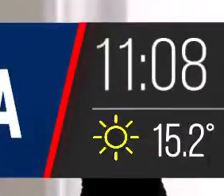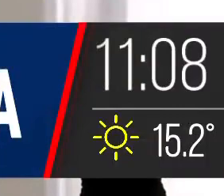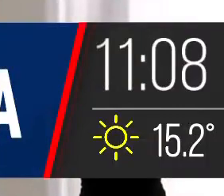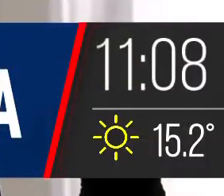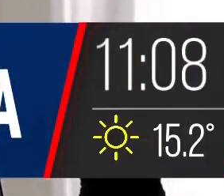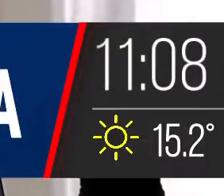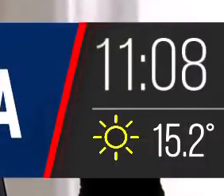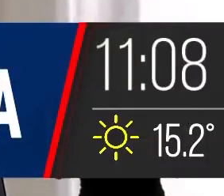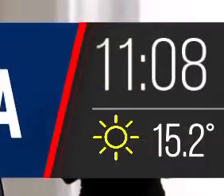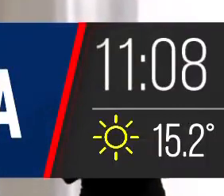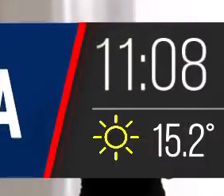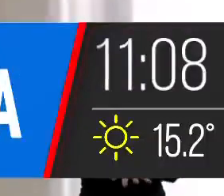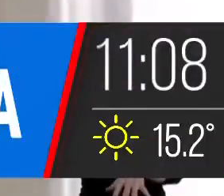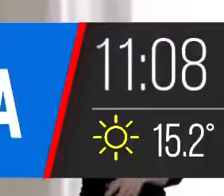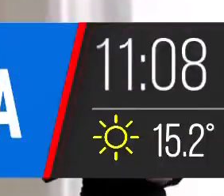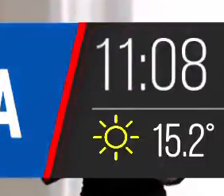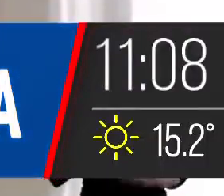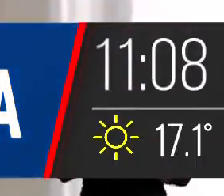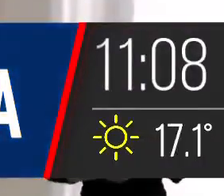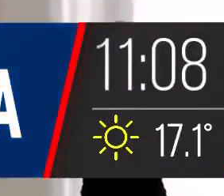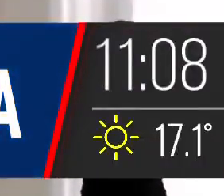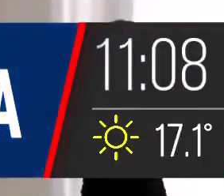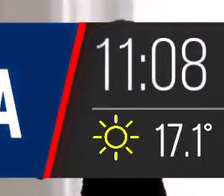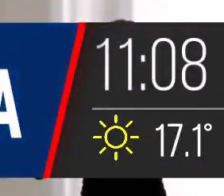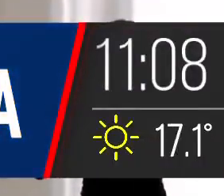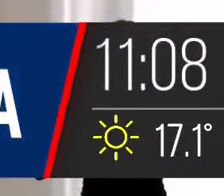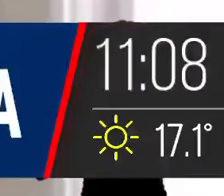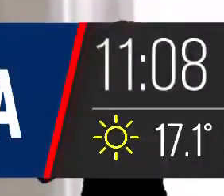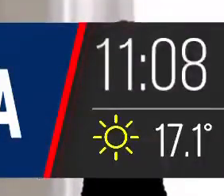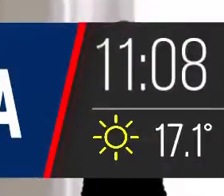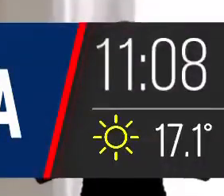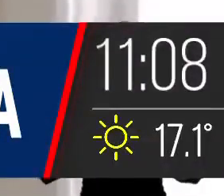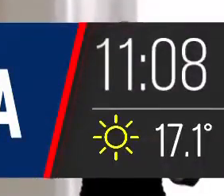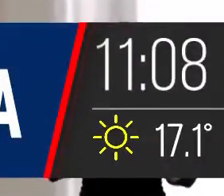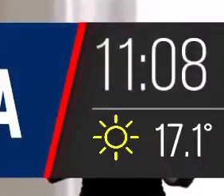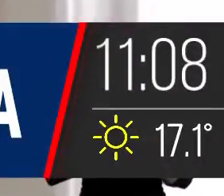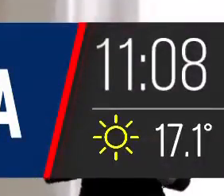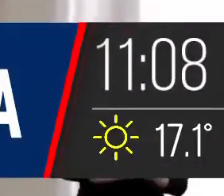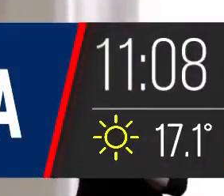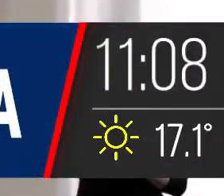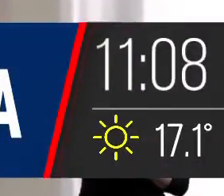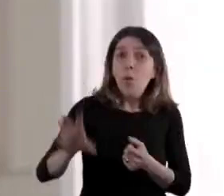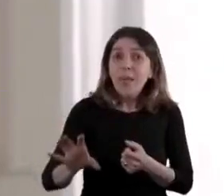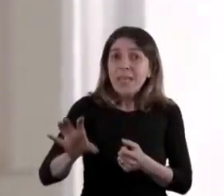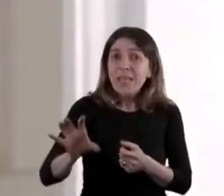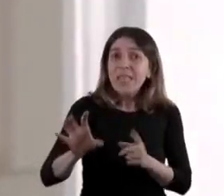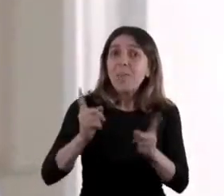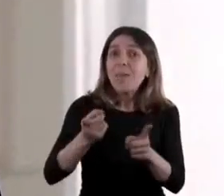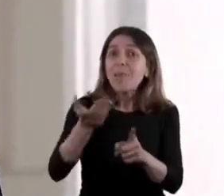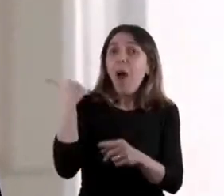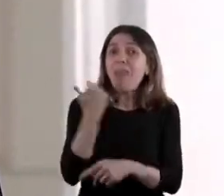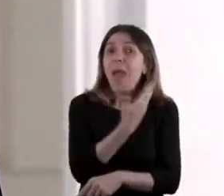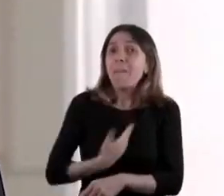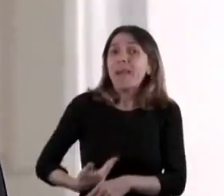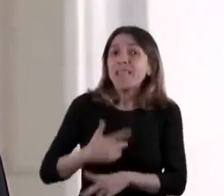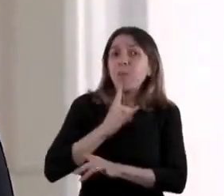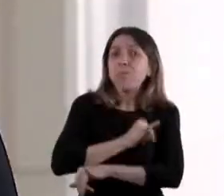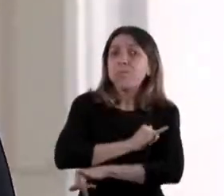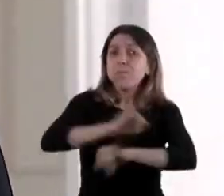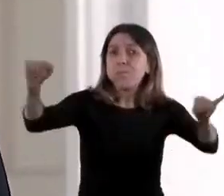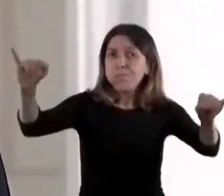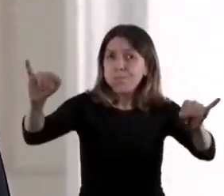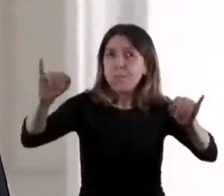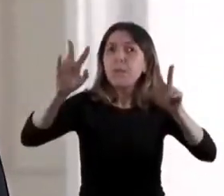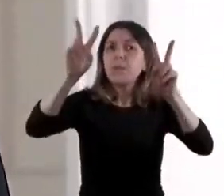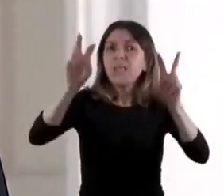y avanzando muchísimo con la implementación, con las provincias, del anuncio que hizo el presidente en relación al